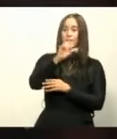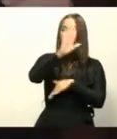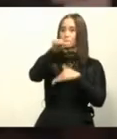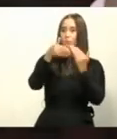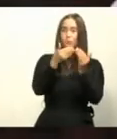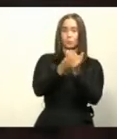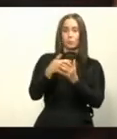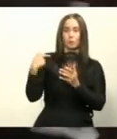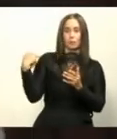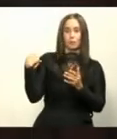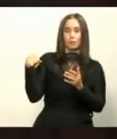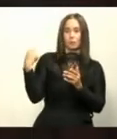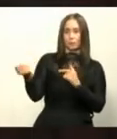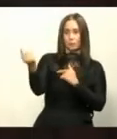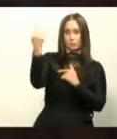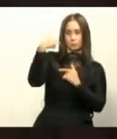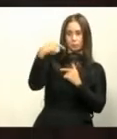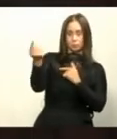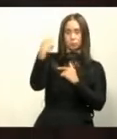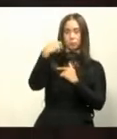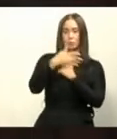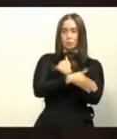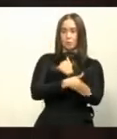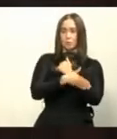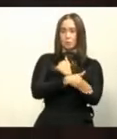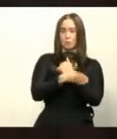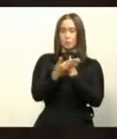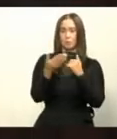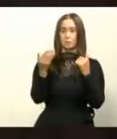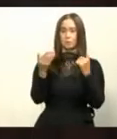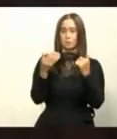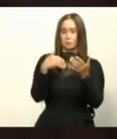vacunas que le llegaran a los países de manera coordinada y al mismo tiempo.